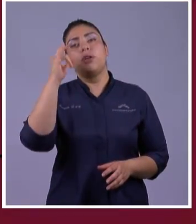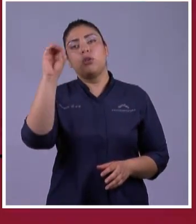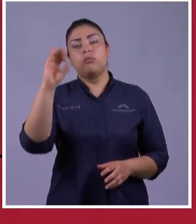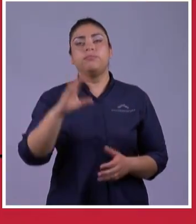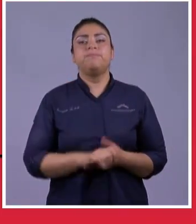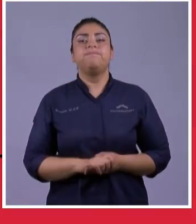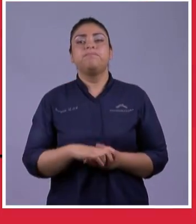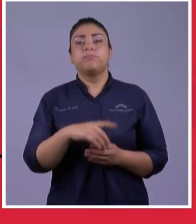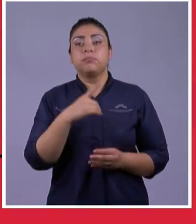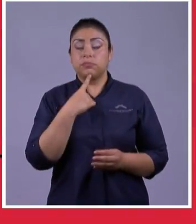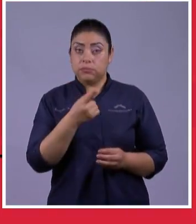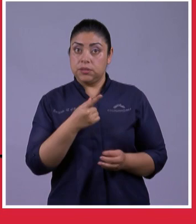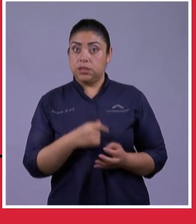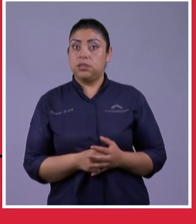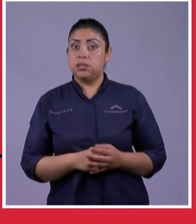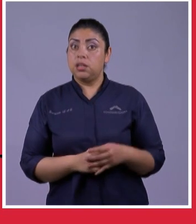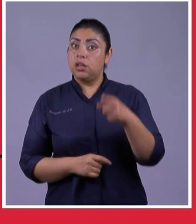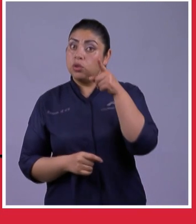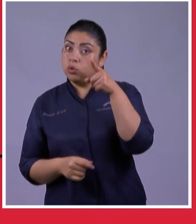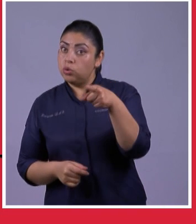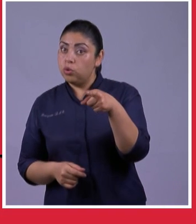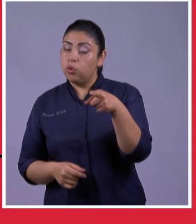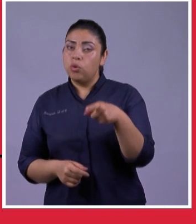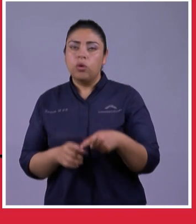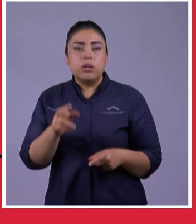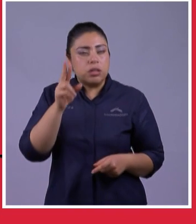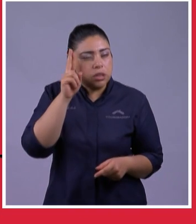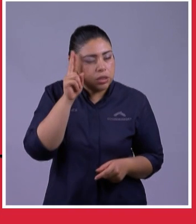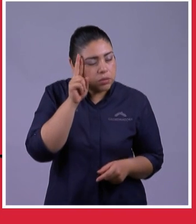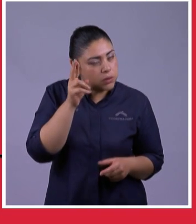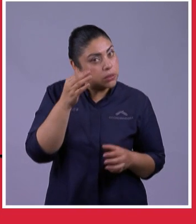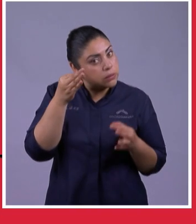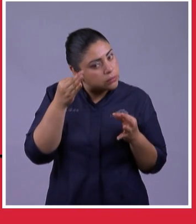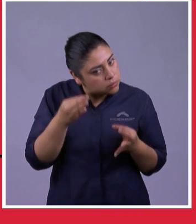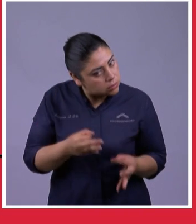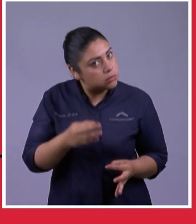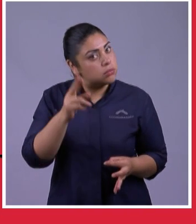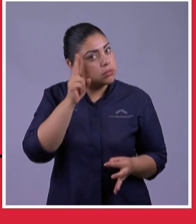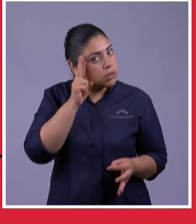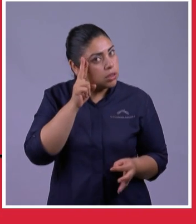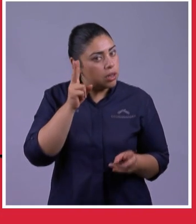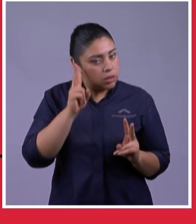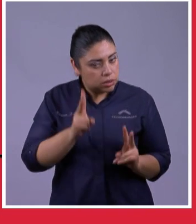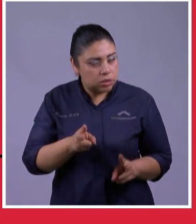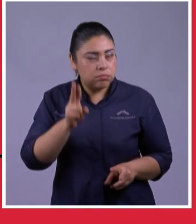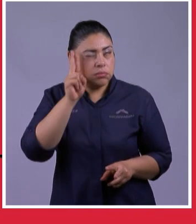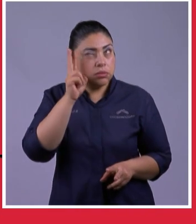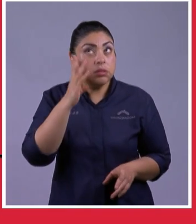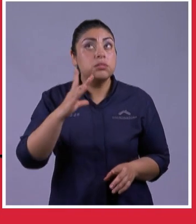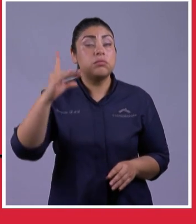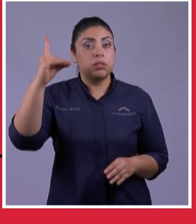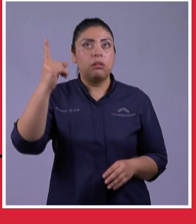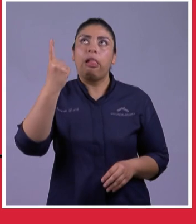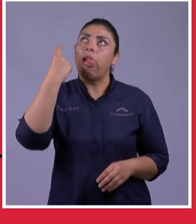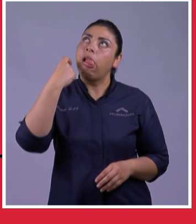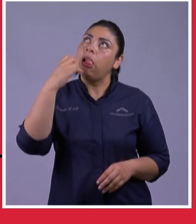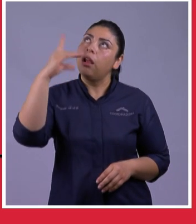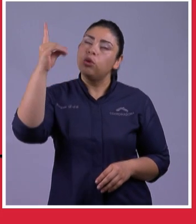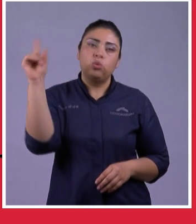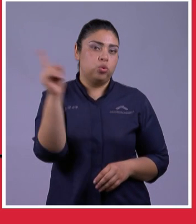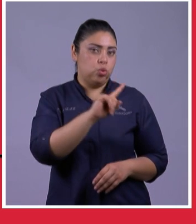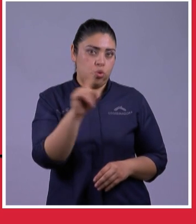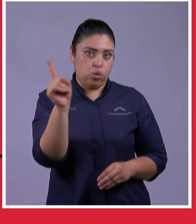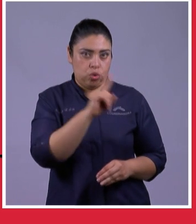Asegúrate De no Olvidar Al Señor Tu Dios Para que no Falles En obedecer Sus